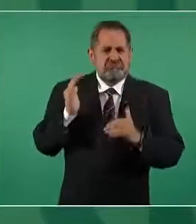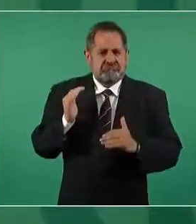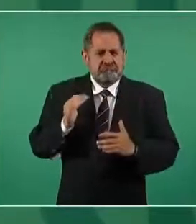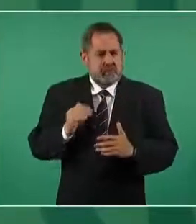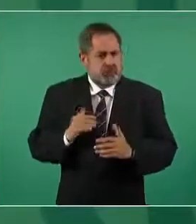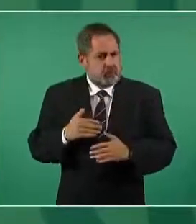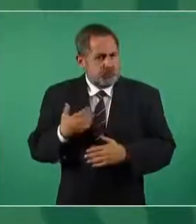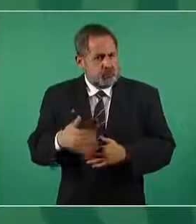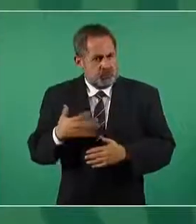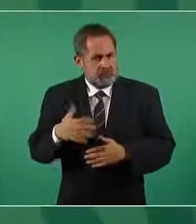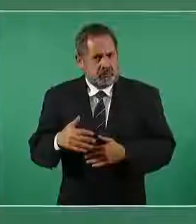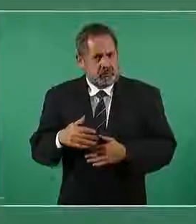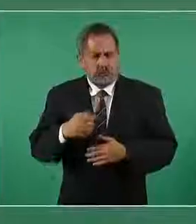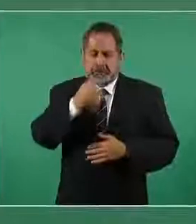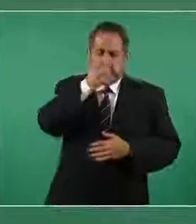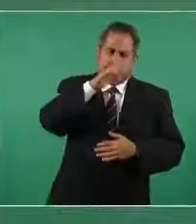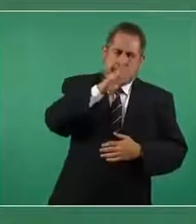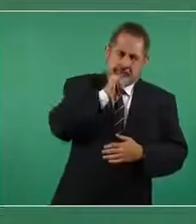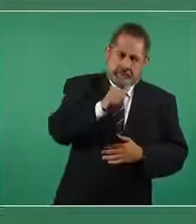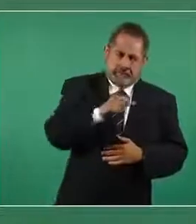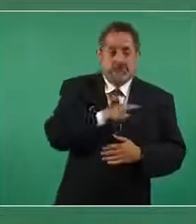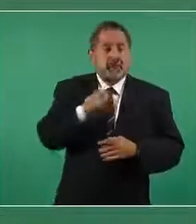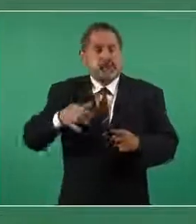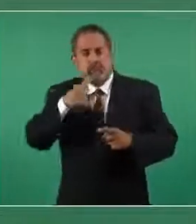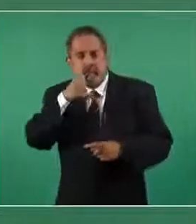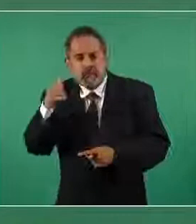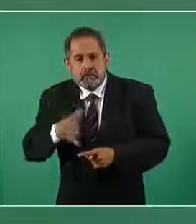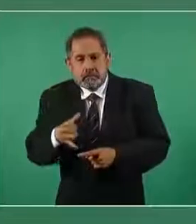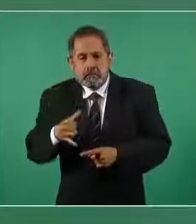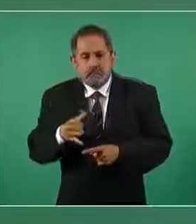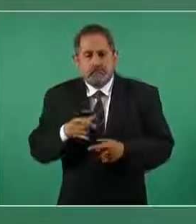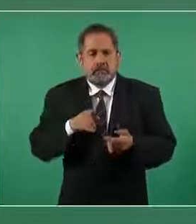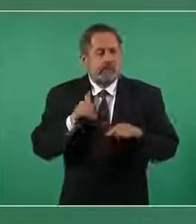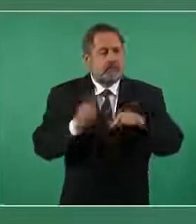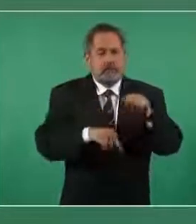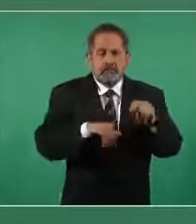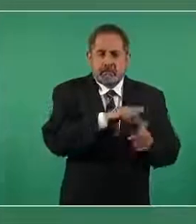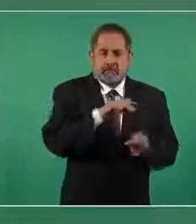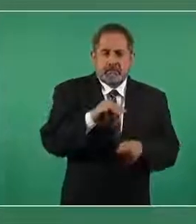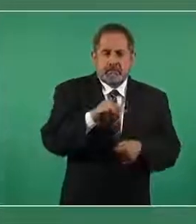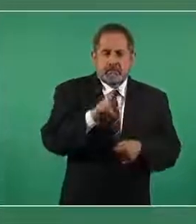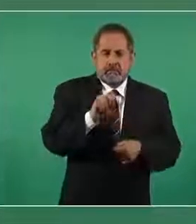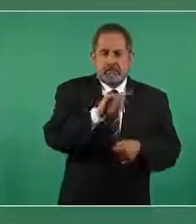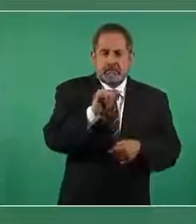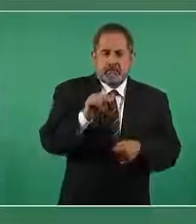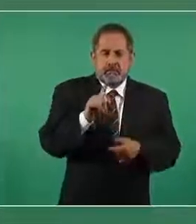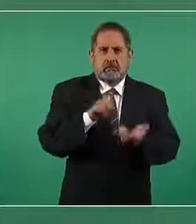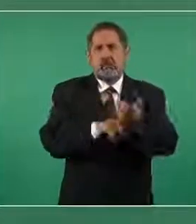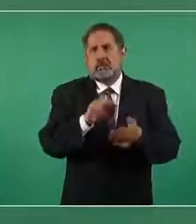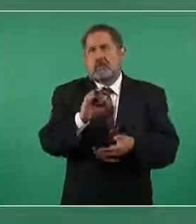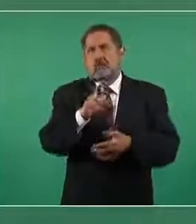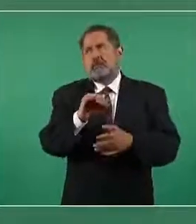desde luego ya no estaba Hitler Italia ya no estaba Mussolini pero quedó franco